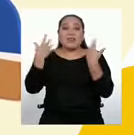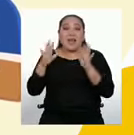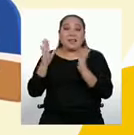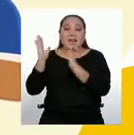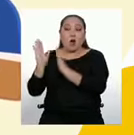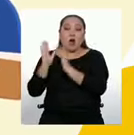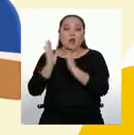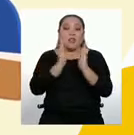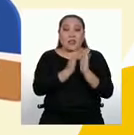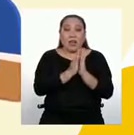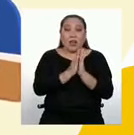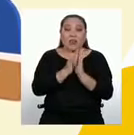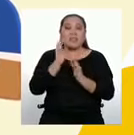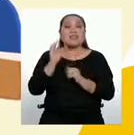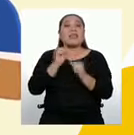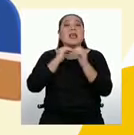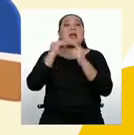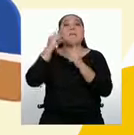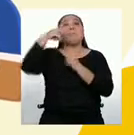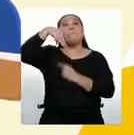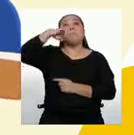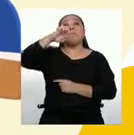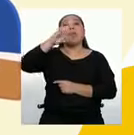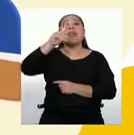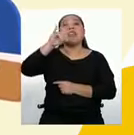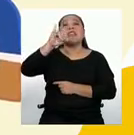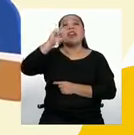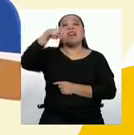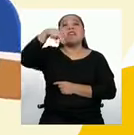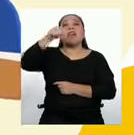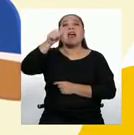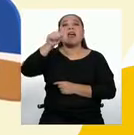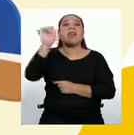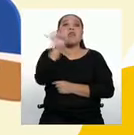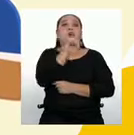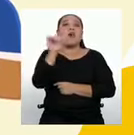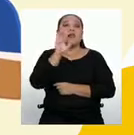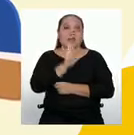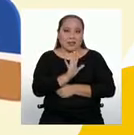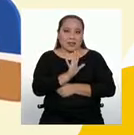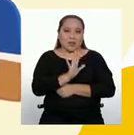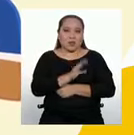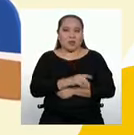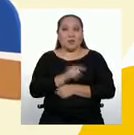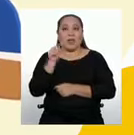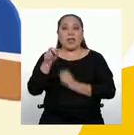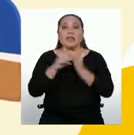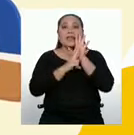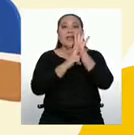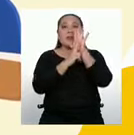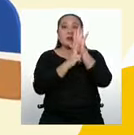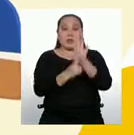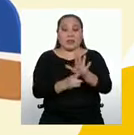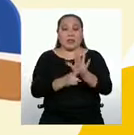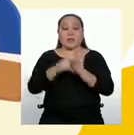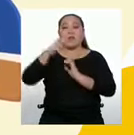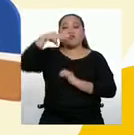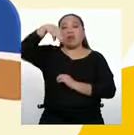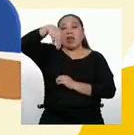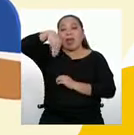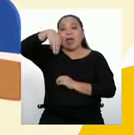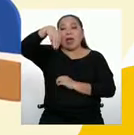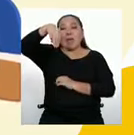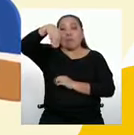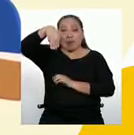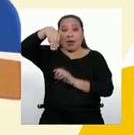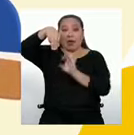ordenados es la mediana y su valor es 5. La mediana, a la cual representamos por las letras M